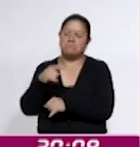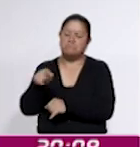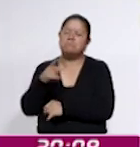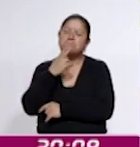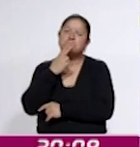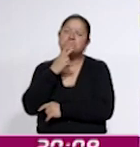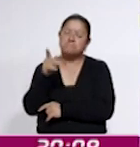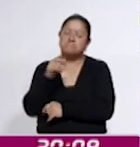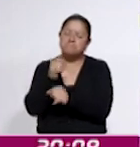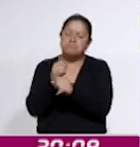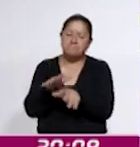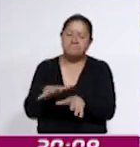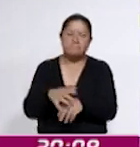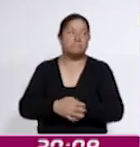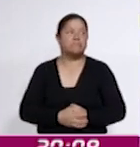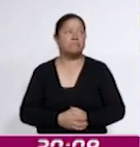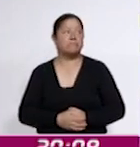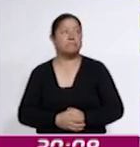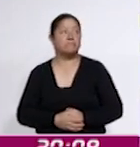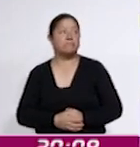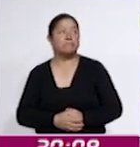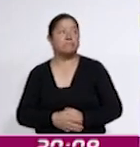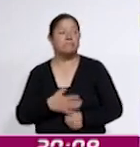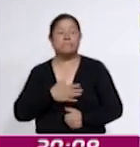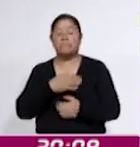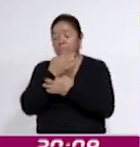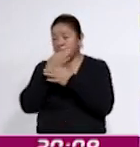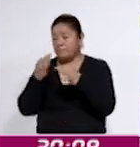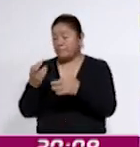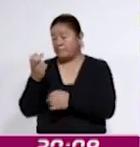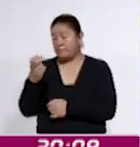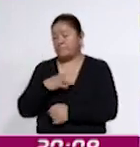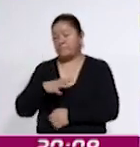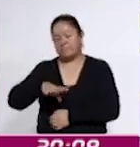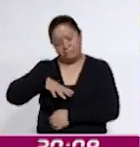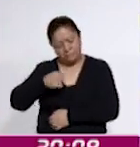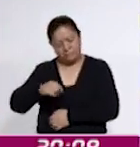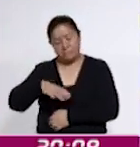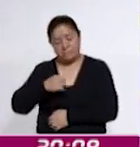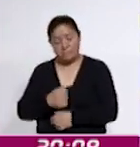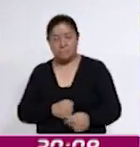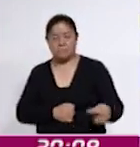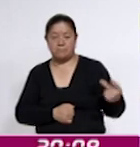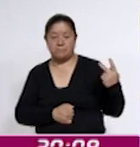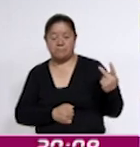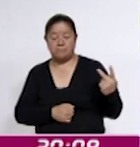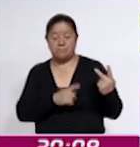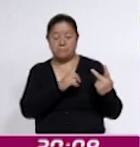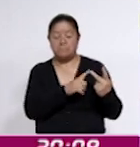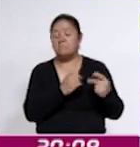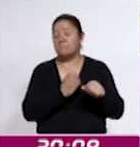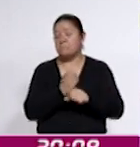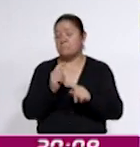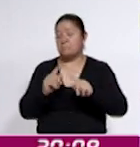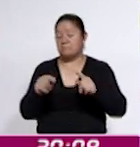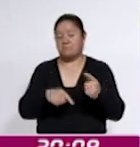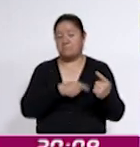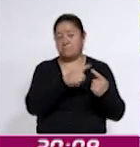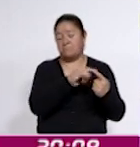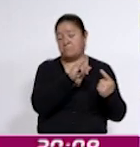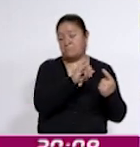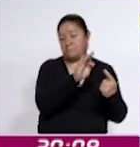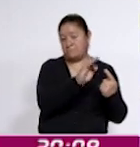informado. Sobre todo decirles que este es un esfuerzo institucional de ambas, tanto de la entidad de Tlaxcala como del IFT, es decir,